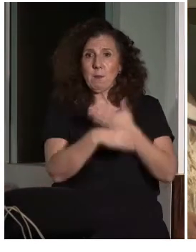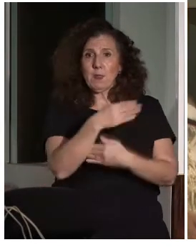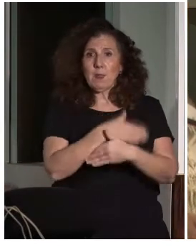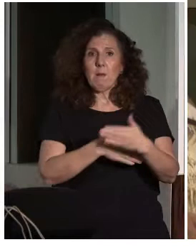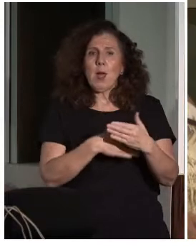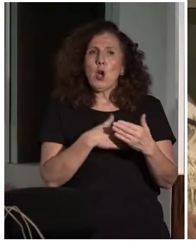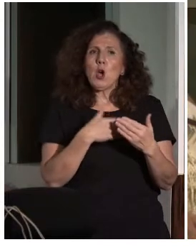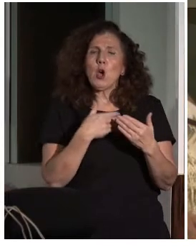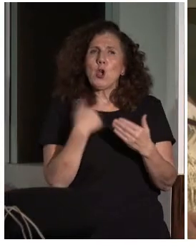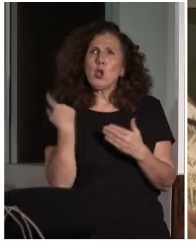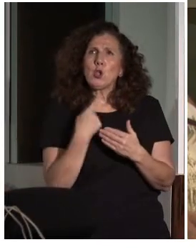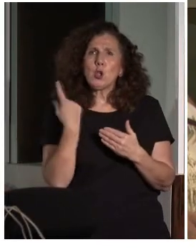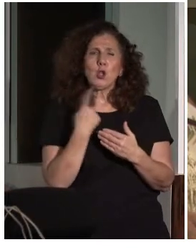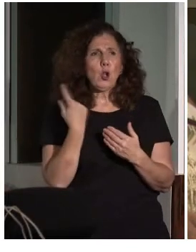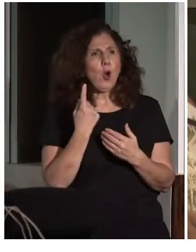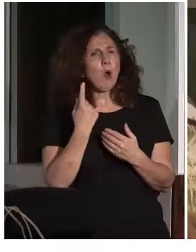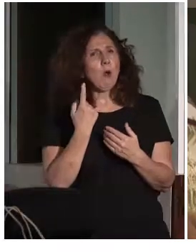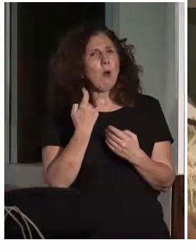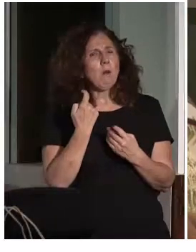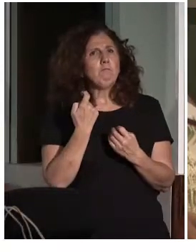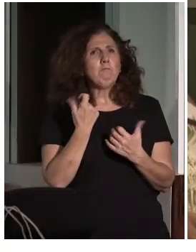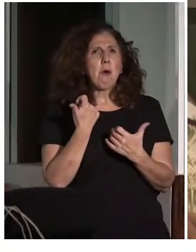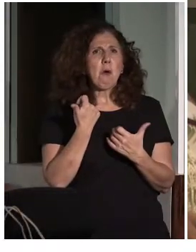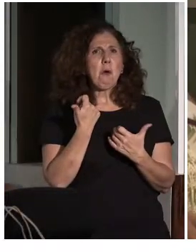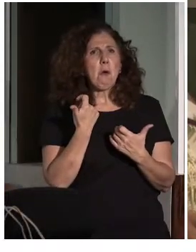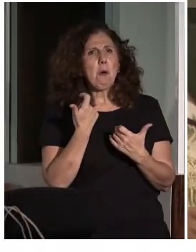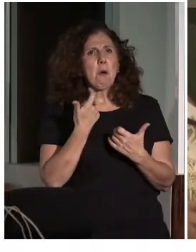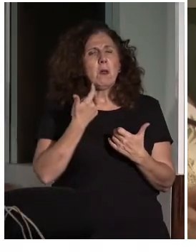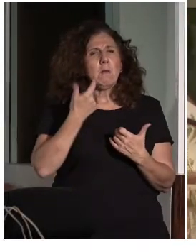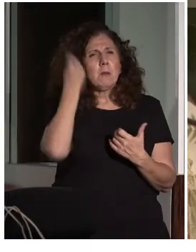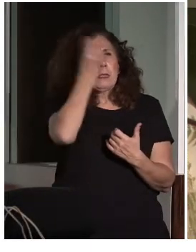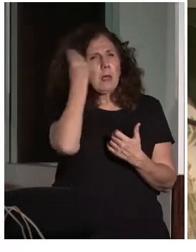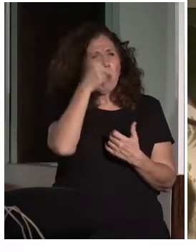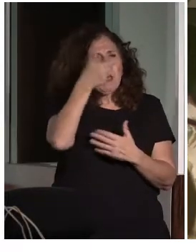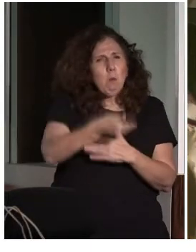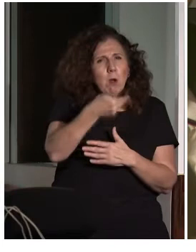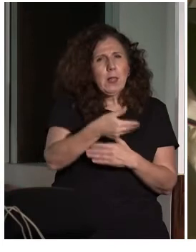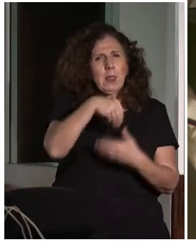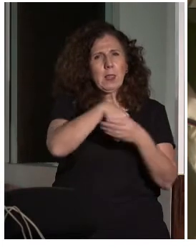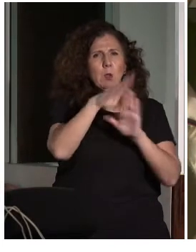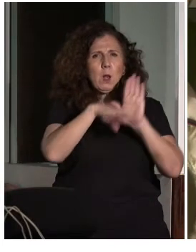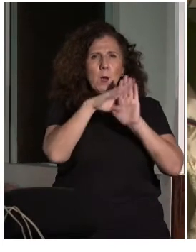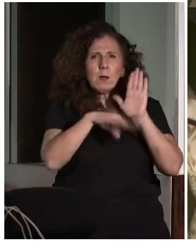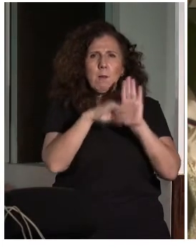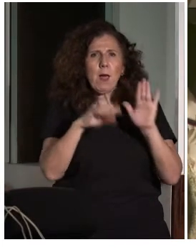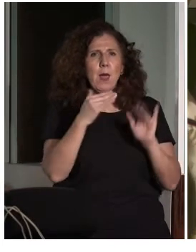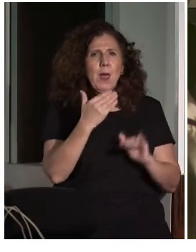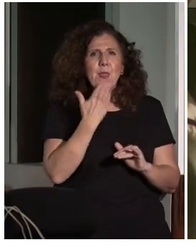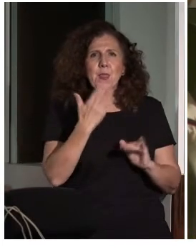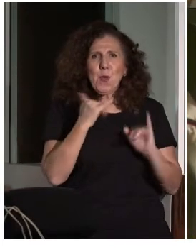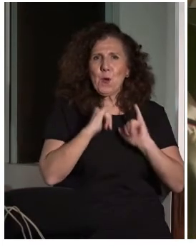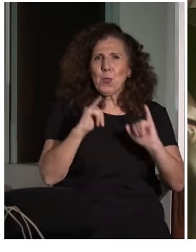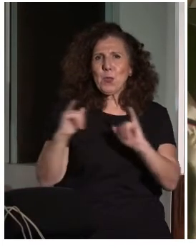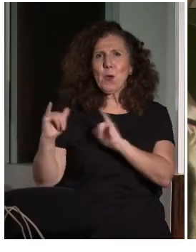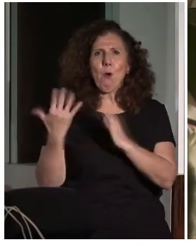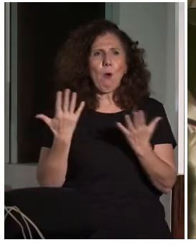damos poca importancia dentro de los programas de ocio, dentro de la estrategia de disfrute